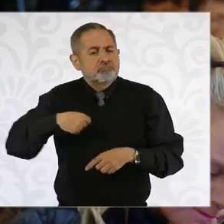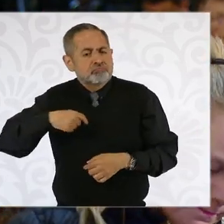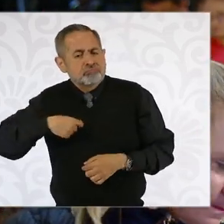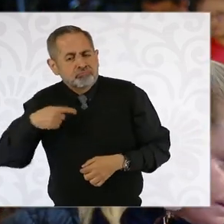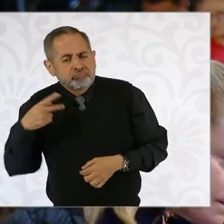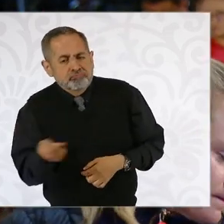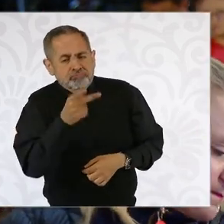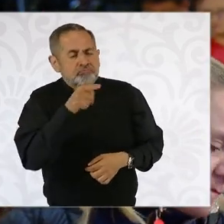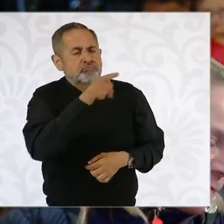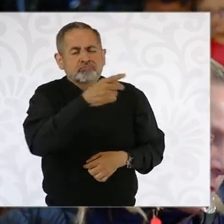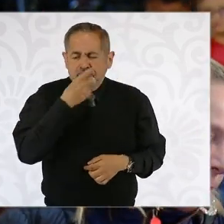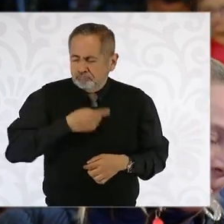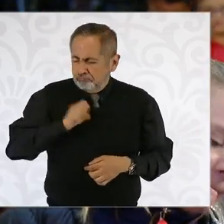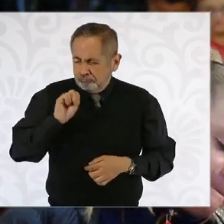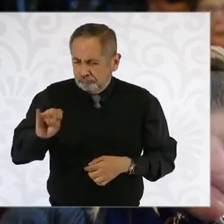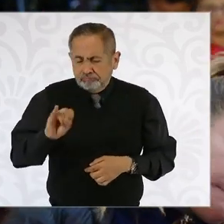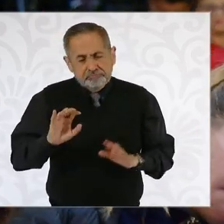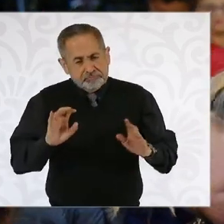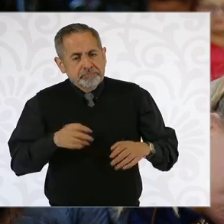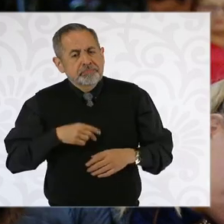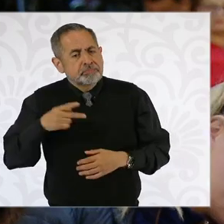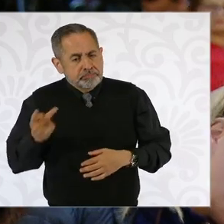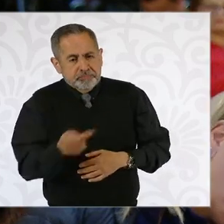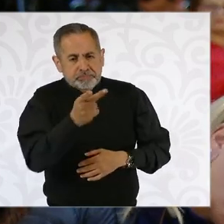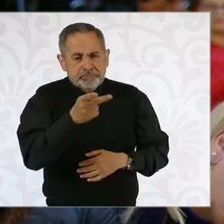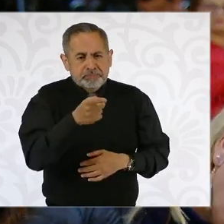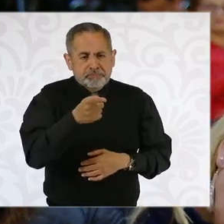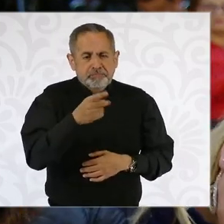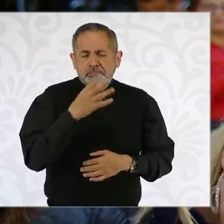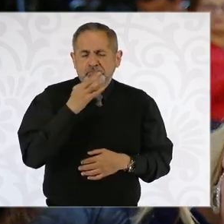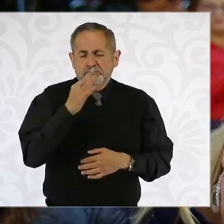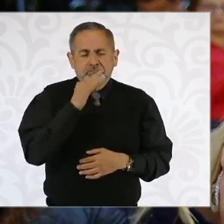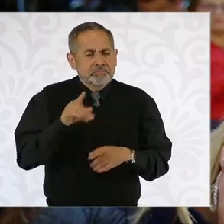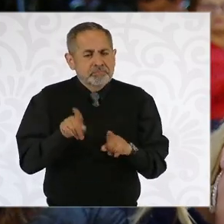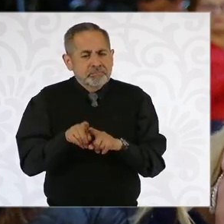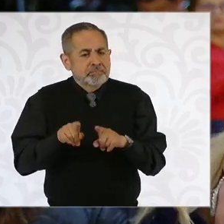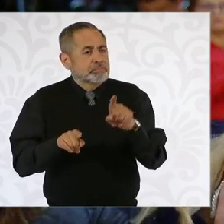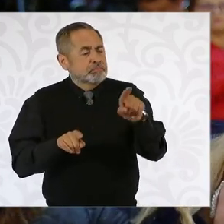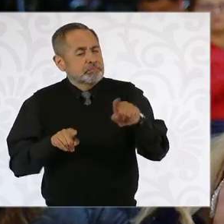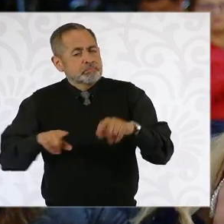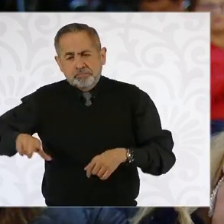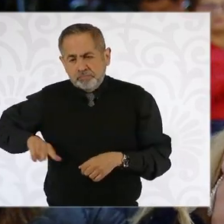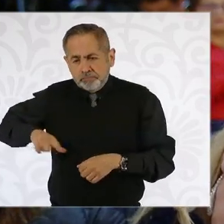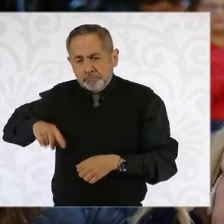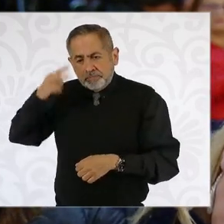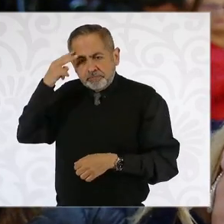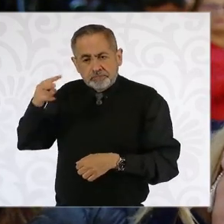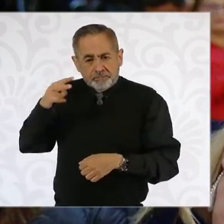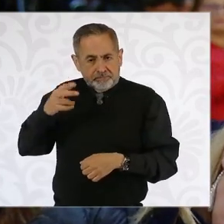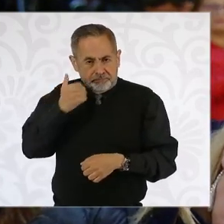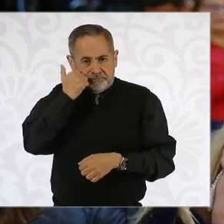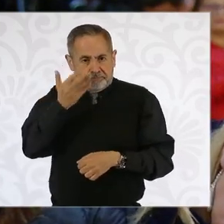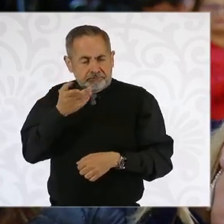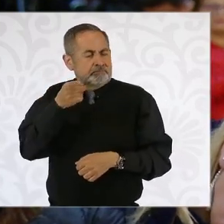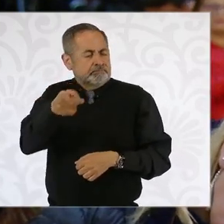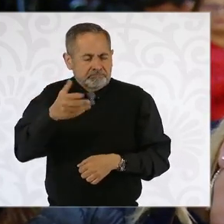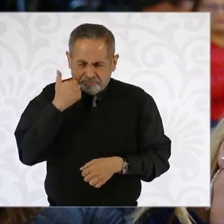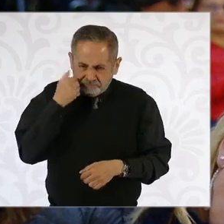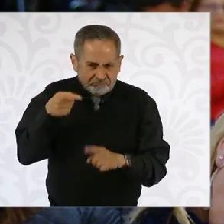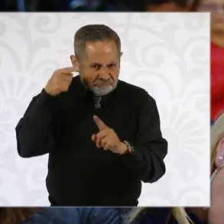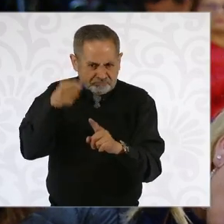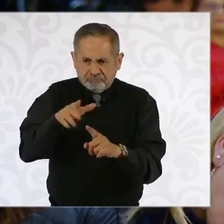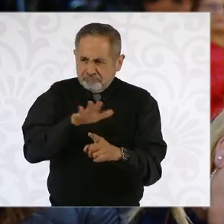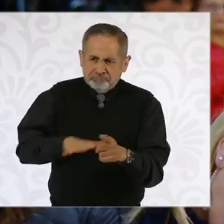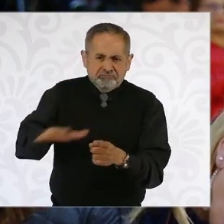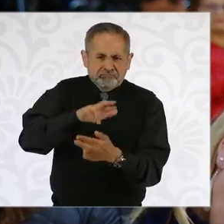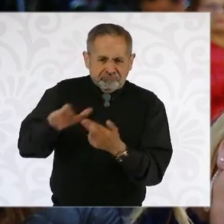planteé una pregunta. Le dije algo muy simple, le dije el gobierno de México está apostando muy fuerte por nuestra